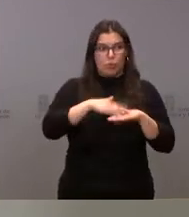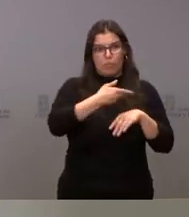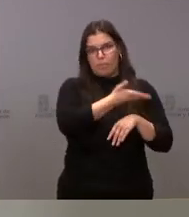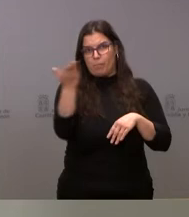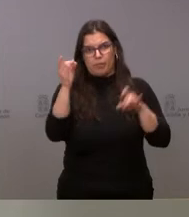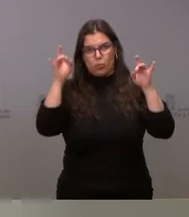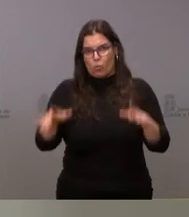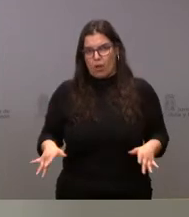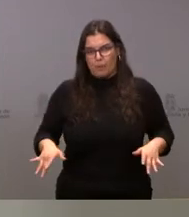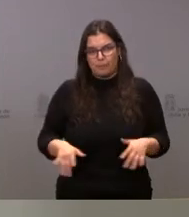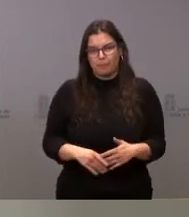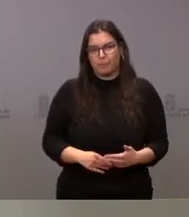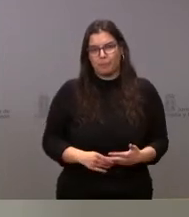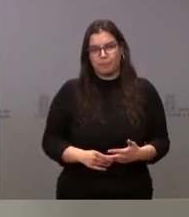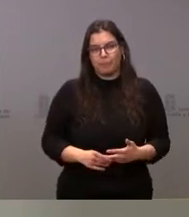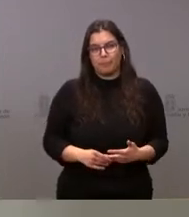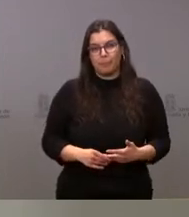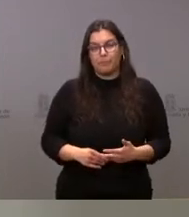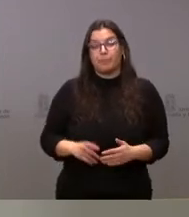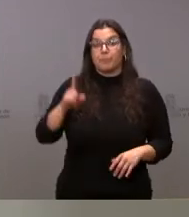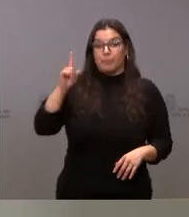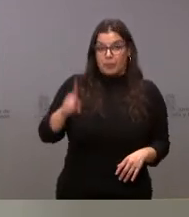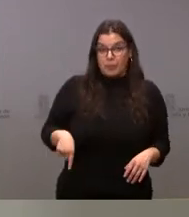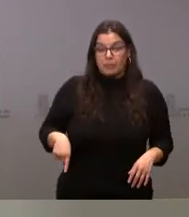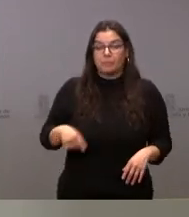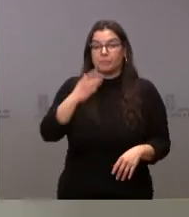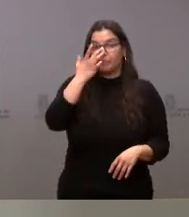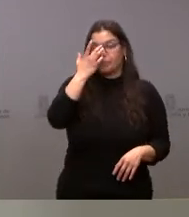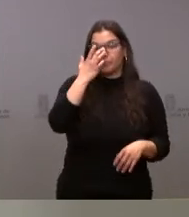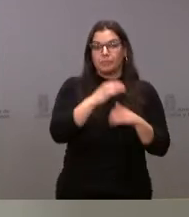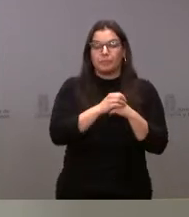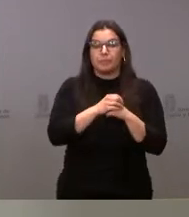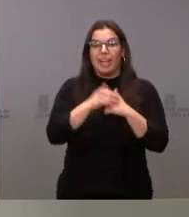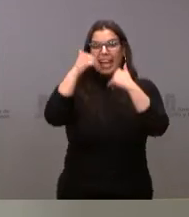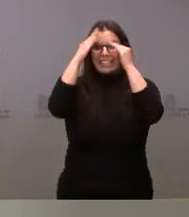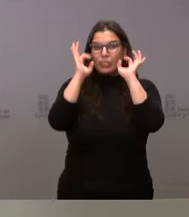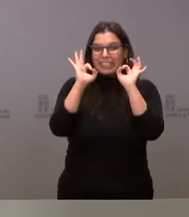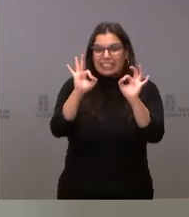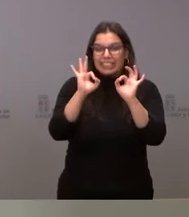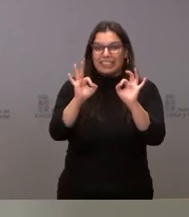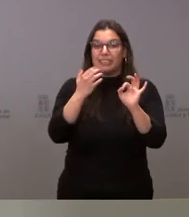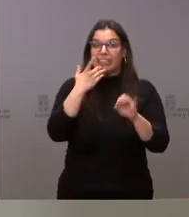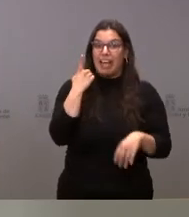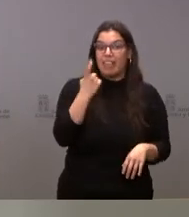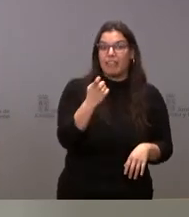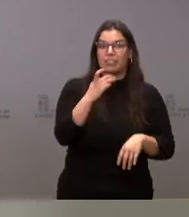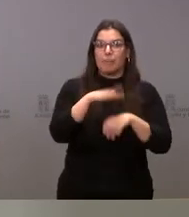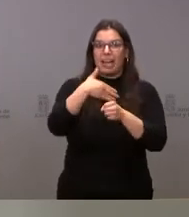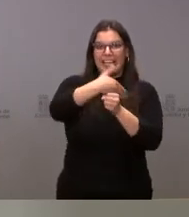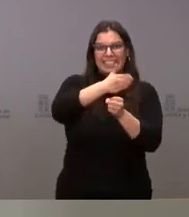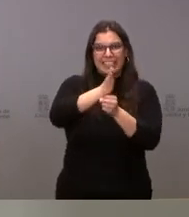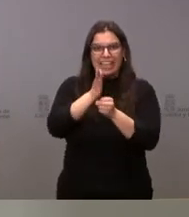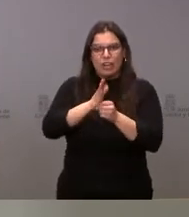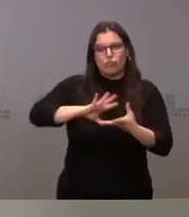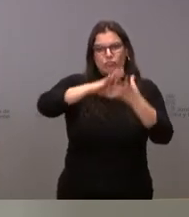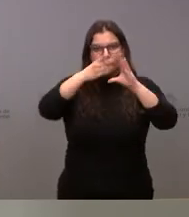Nacional de Empleo. Y, asimismo, se establecerán una anteción específica cuando sea necesario para itinerarios individualizados